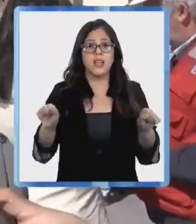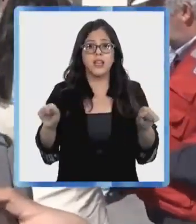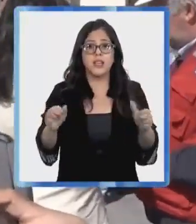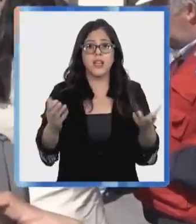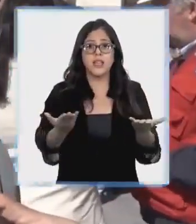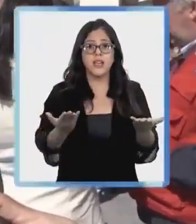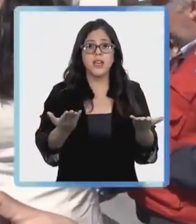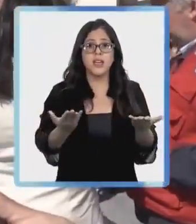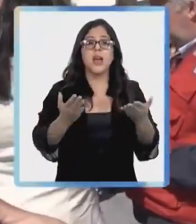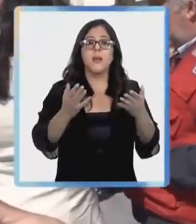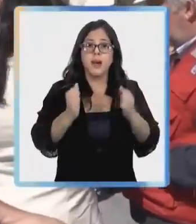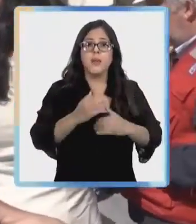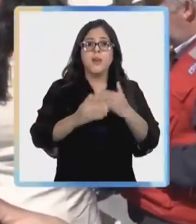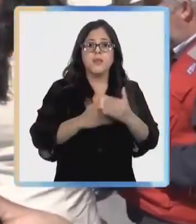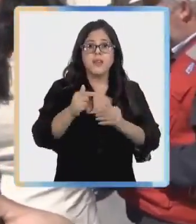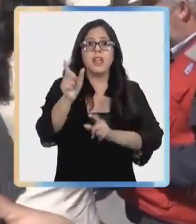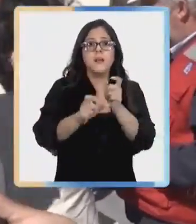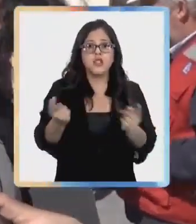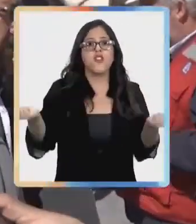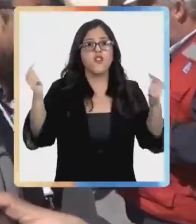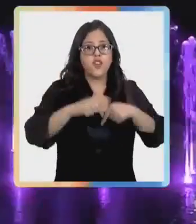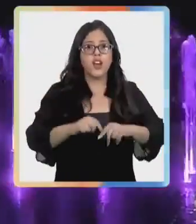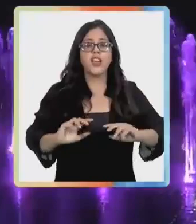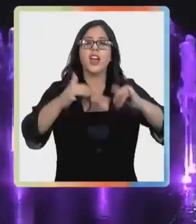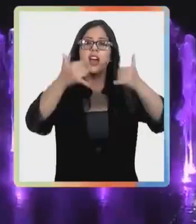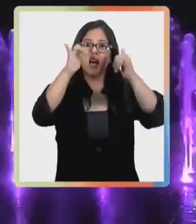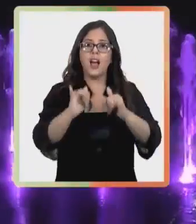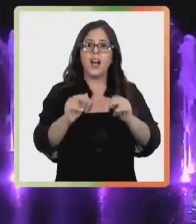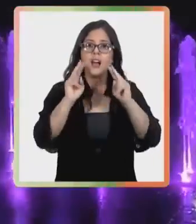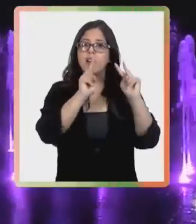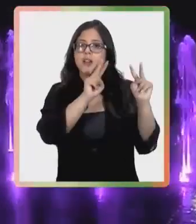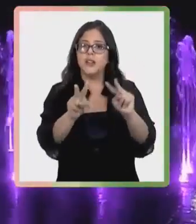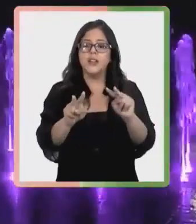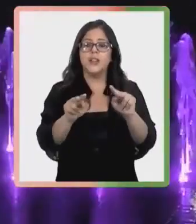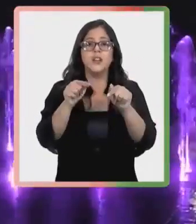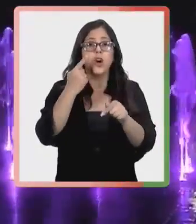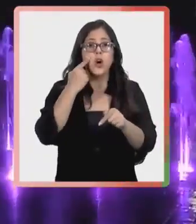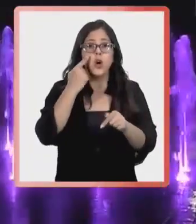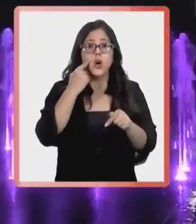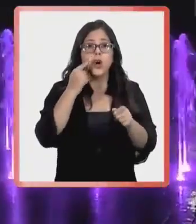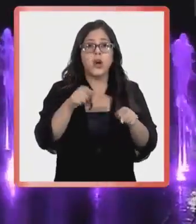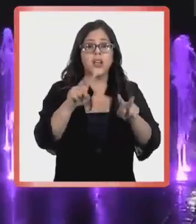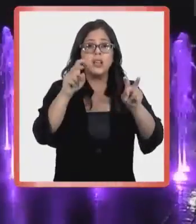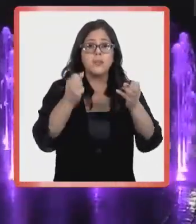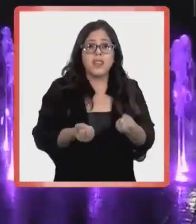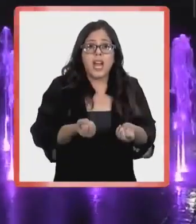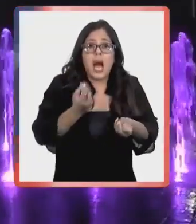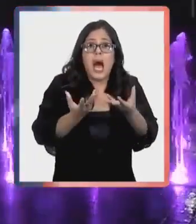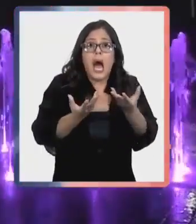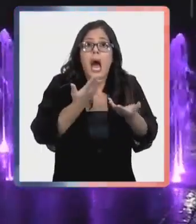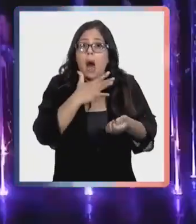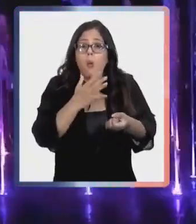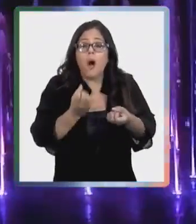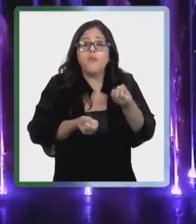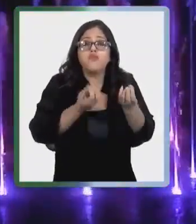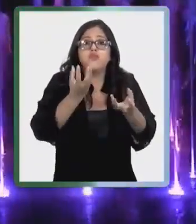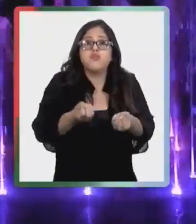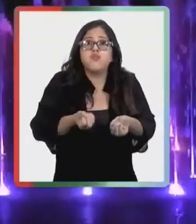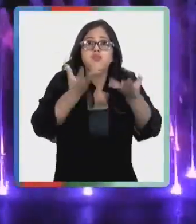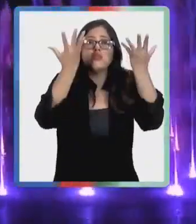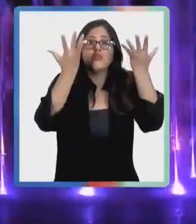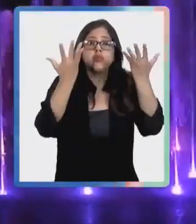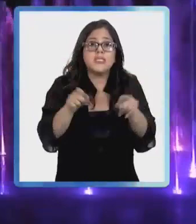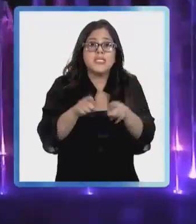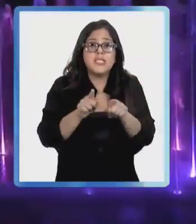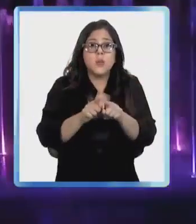tuviéramos lista para operar y que la gente se venga entretener. Se supone que un centenar de los emisores de agua están en buenas condiciones y